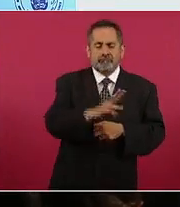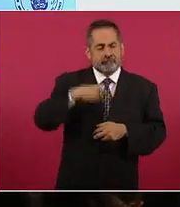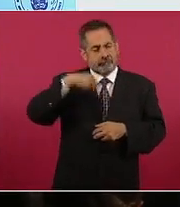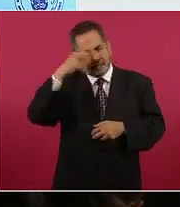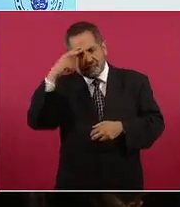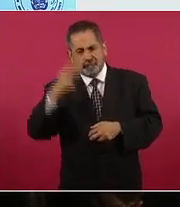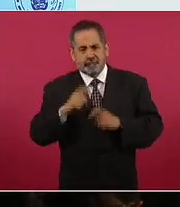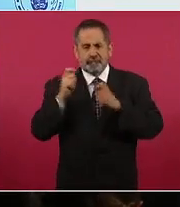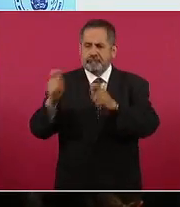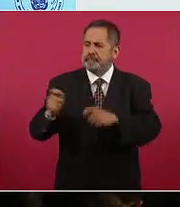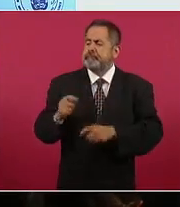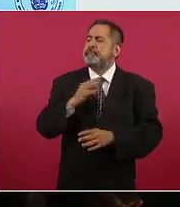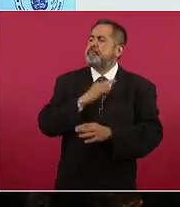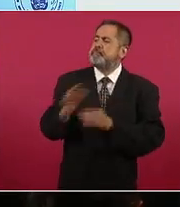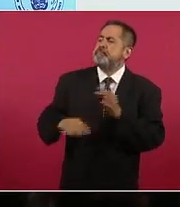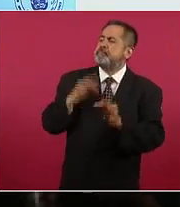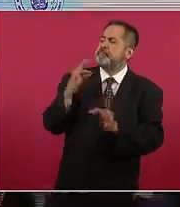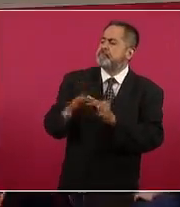Cumplido, señor presidente.